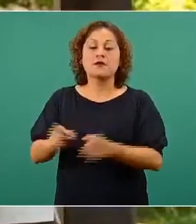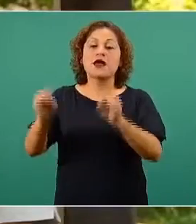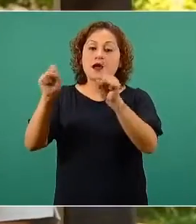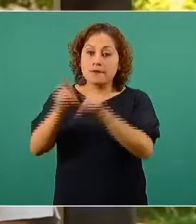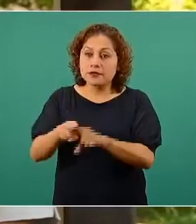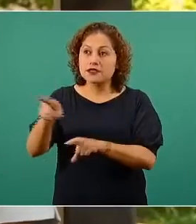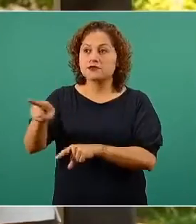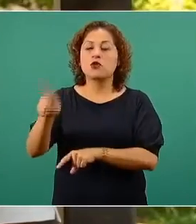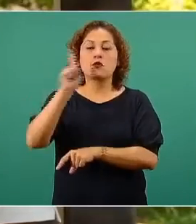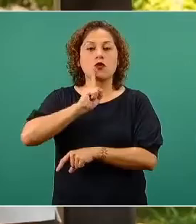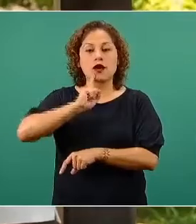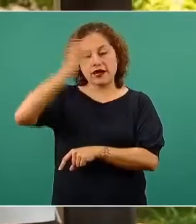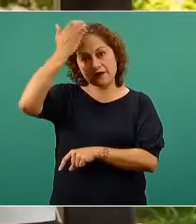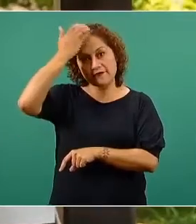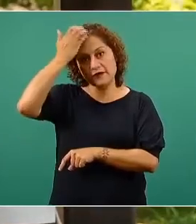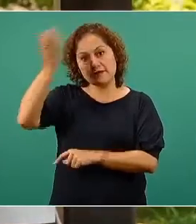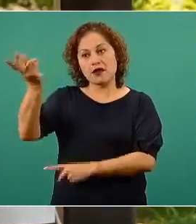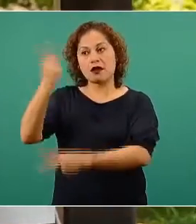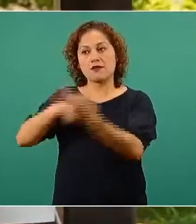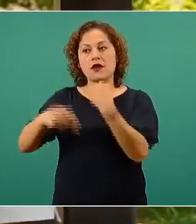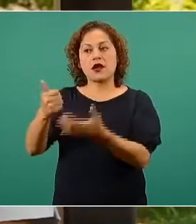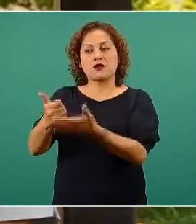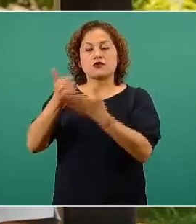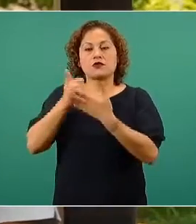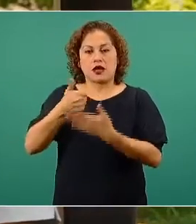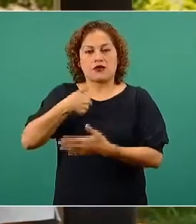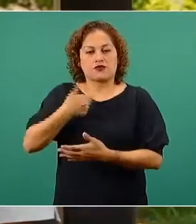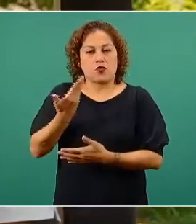curarme de una lesión que tuve.